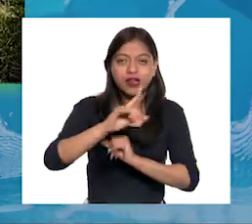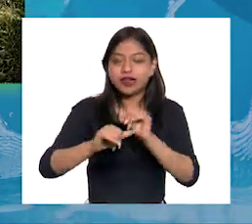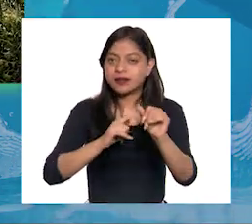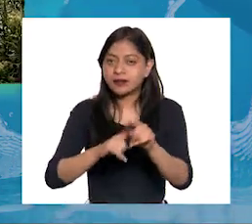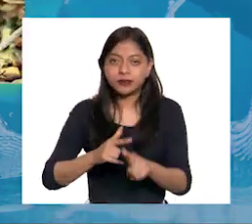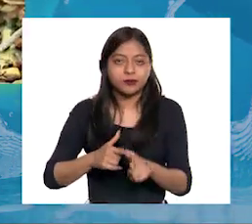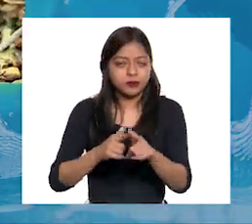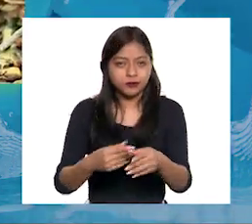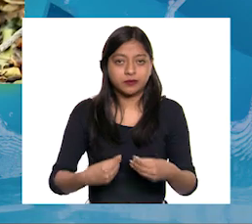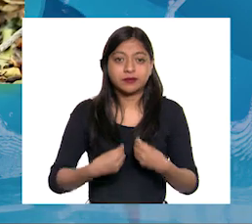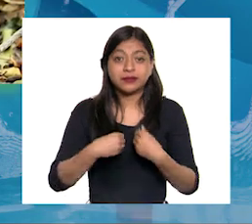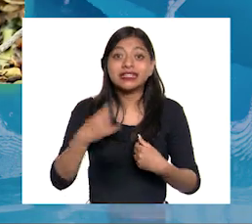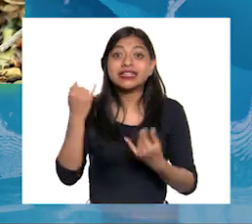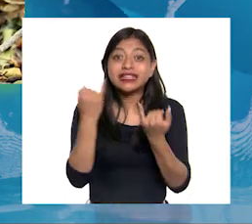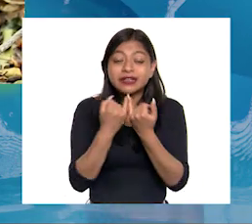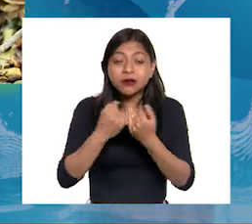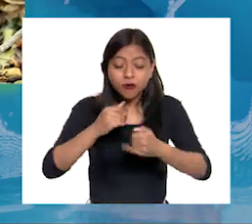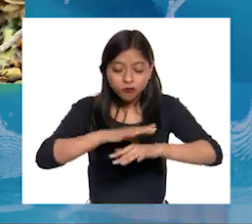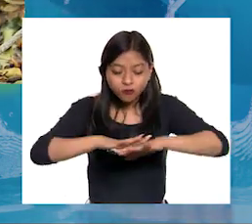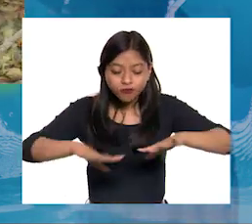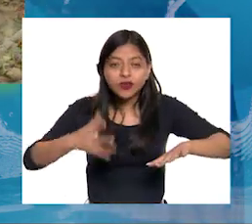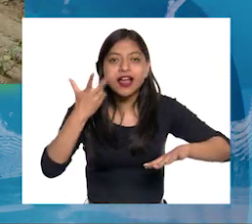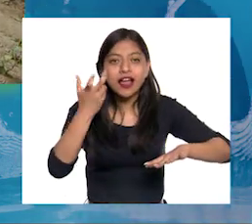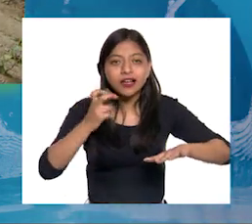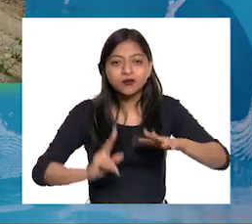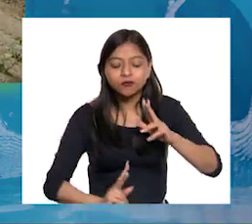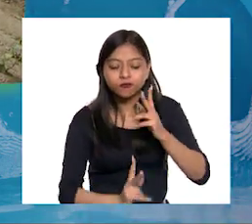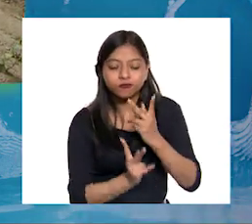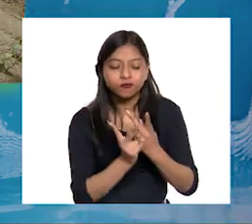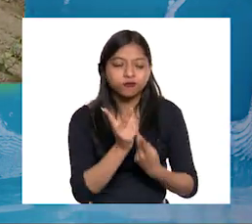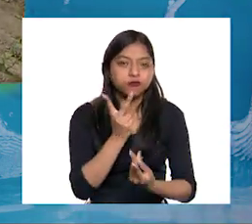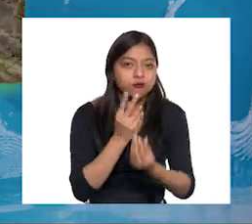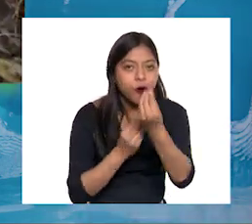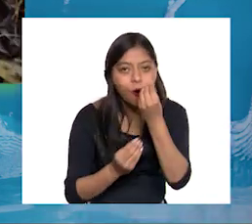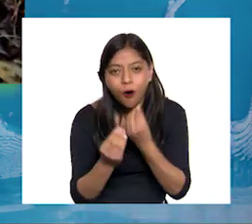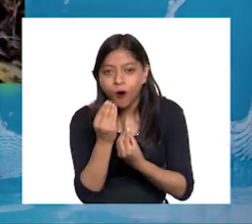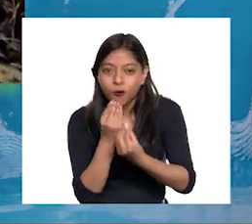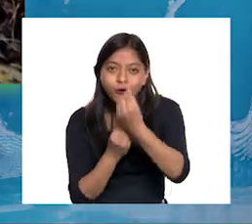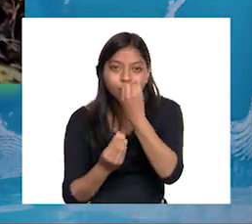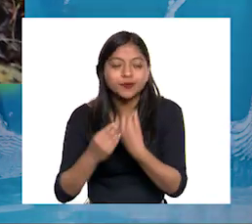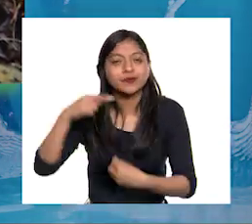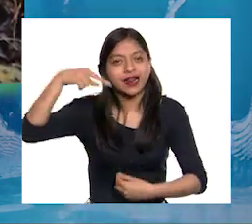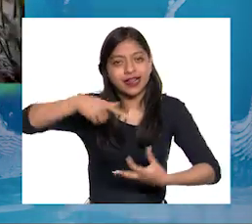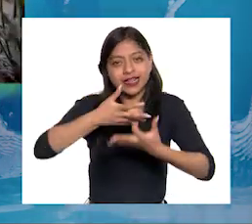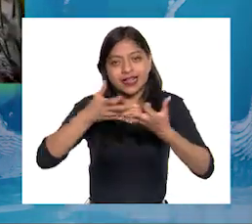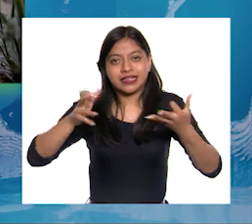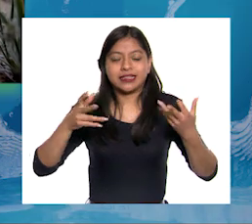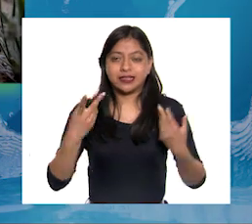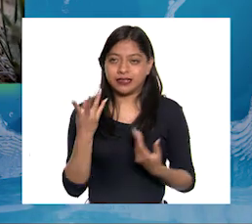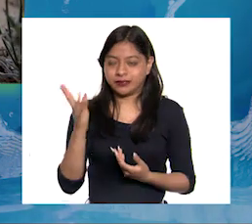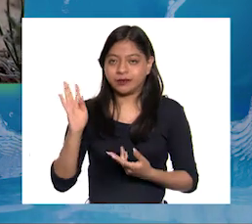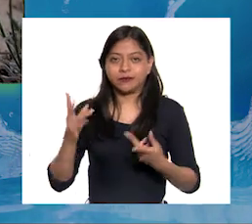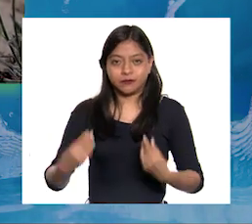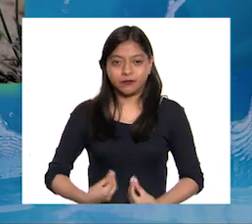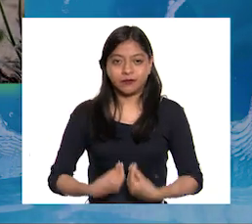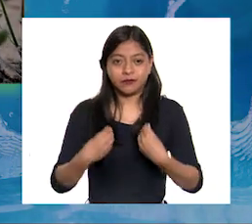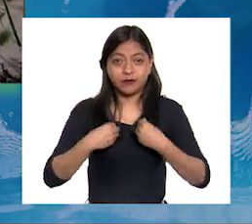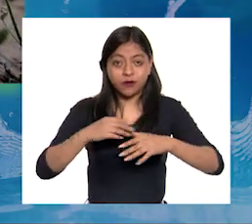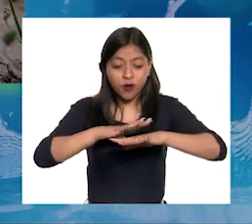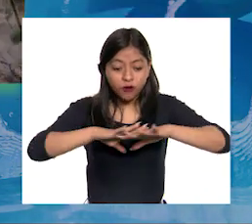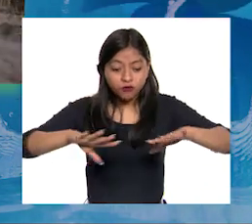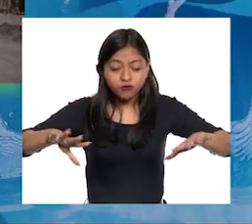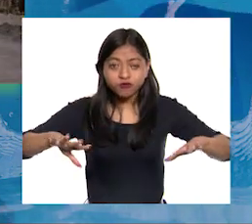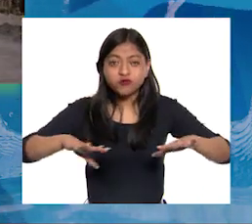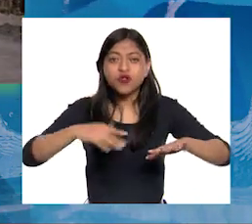Además, es la base de producción de alimentos para todos quienes vivimos en la tierra La pérdida de suelo se